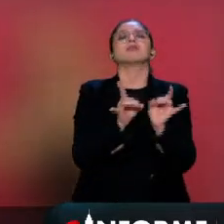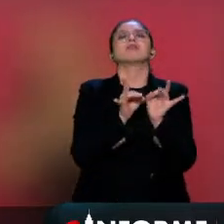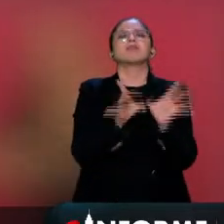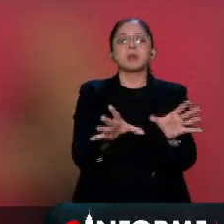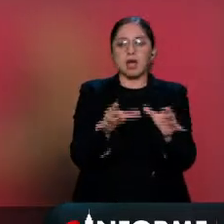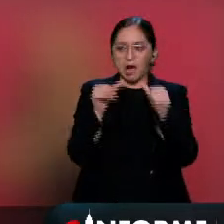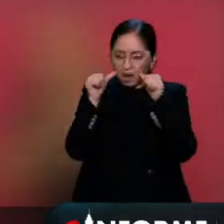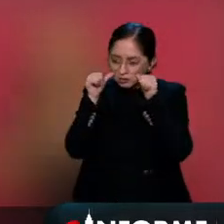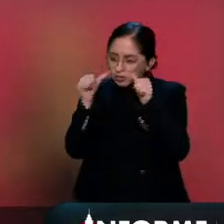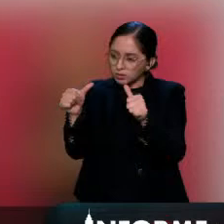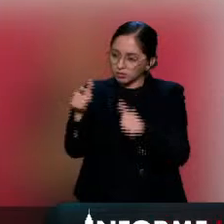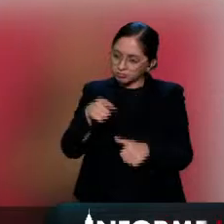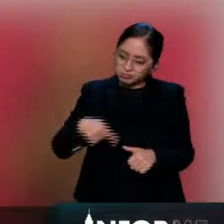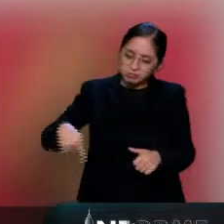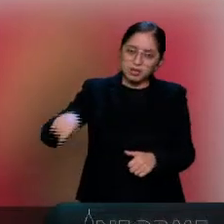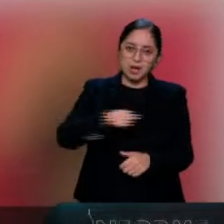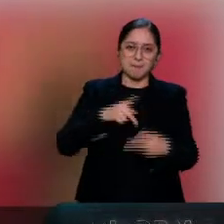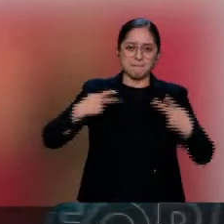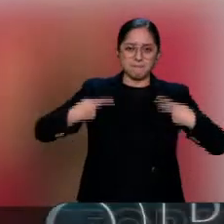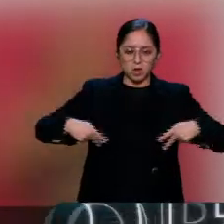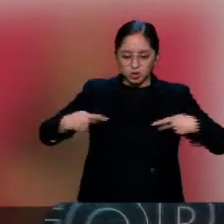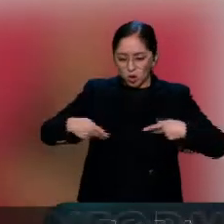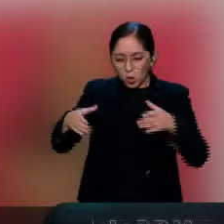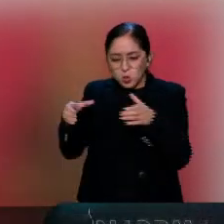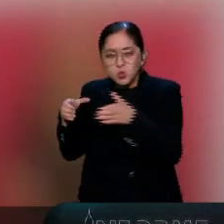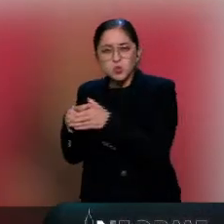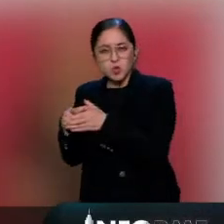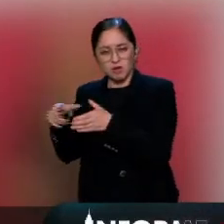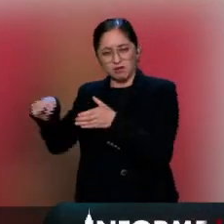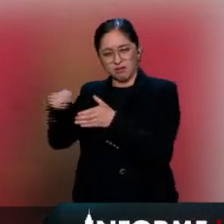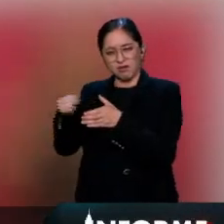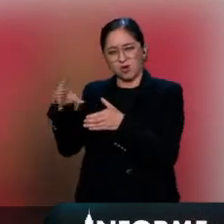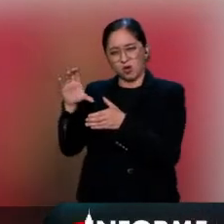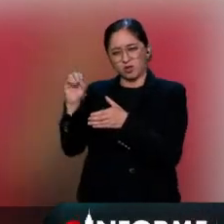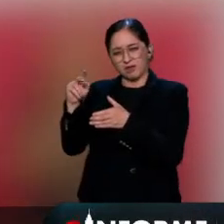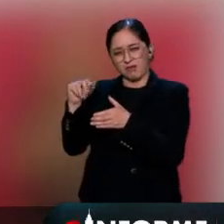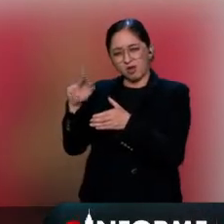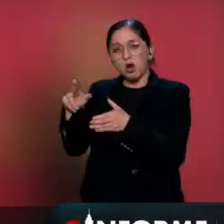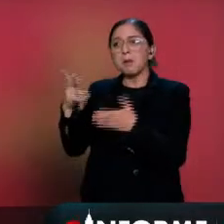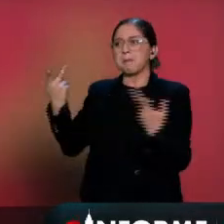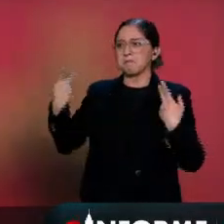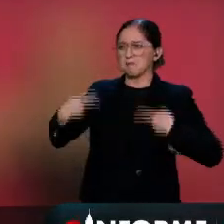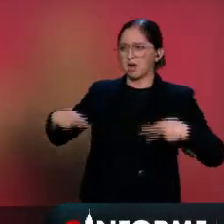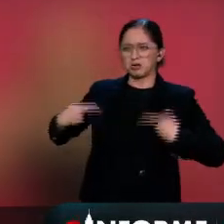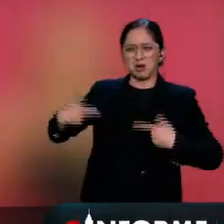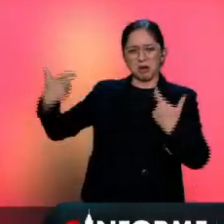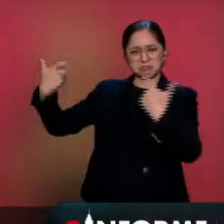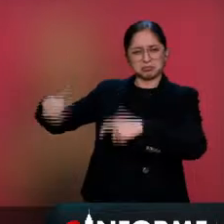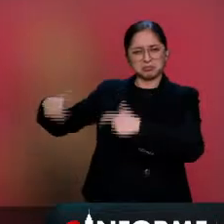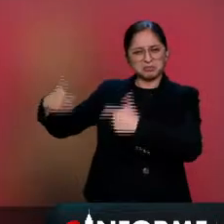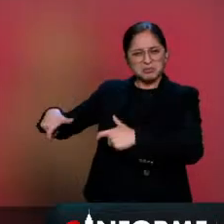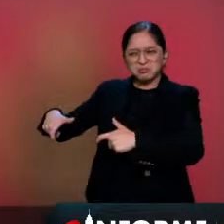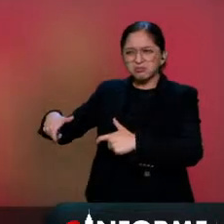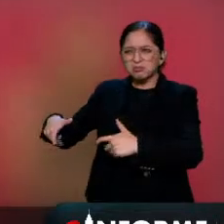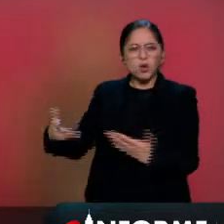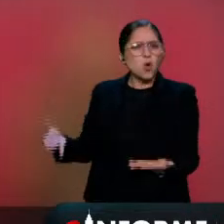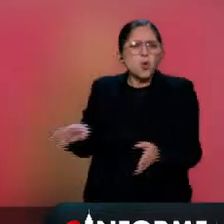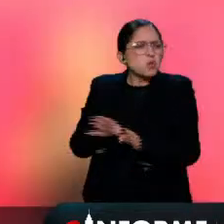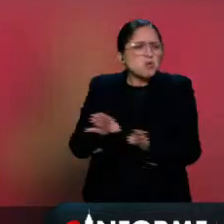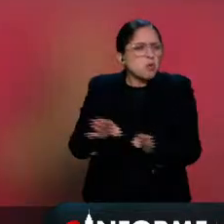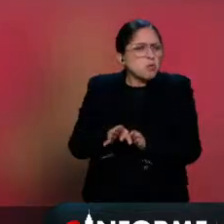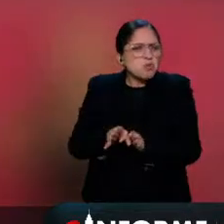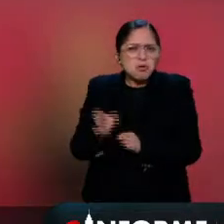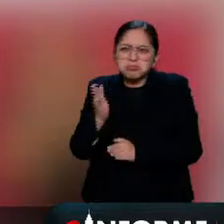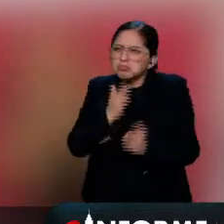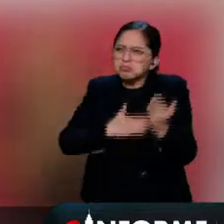minorías conservadoras, al grupo de oligarcas. La fórmula es atender al pueblo